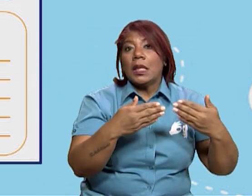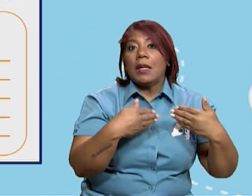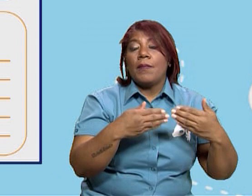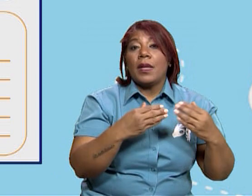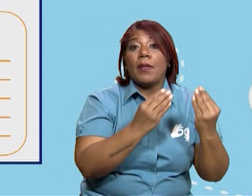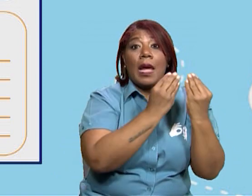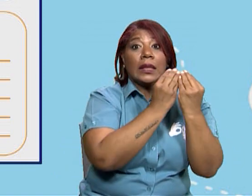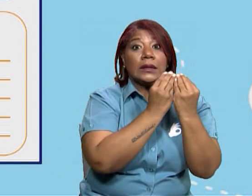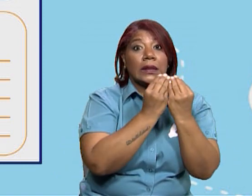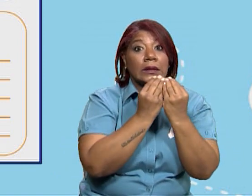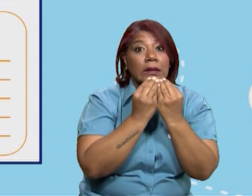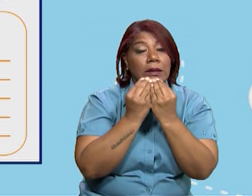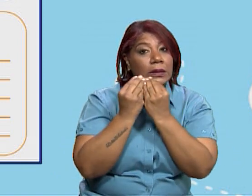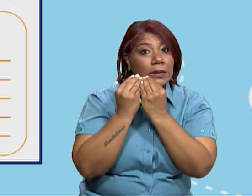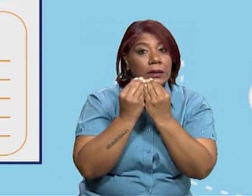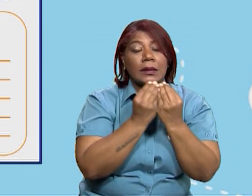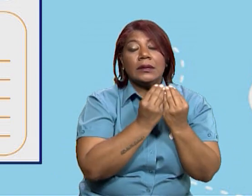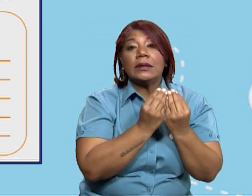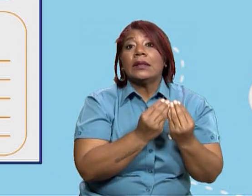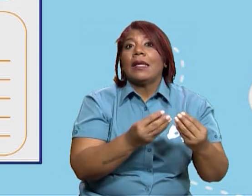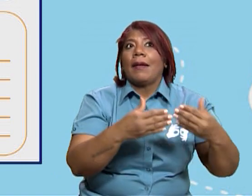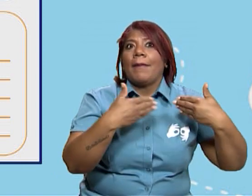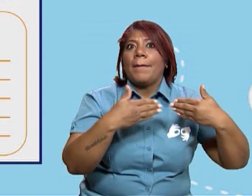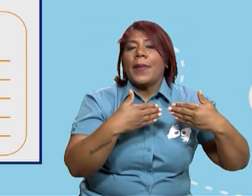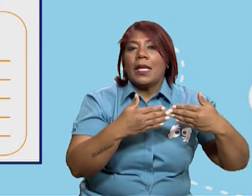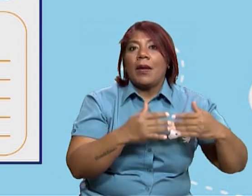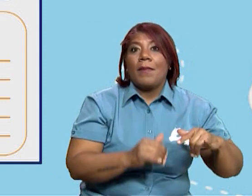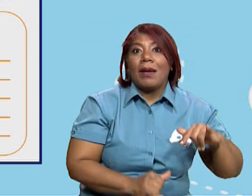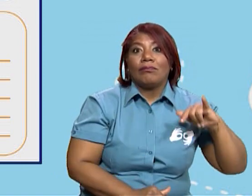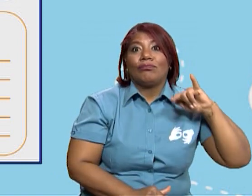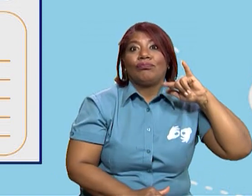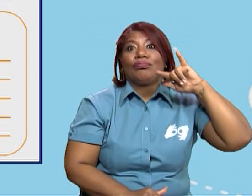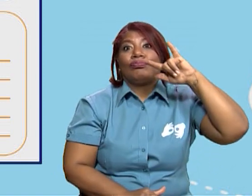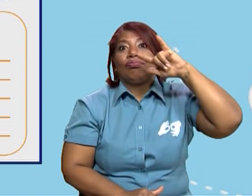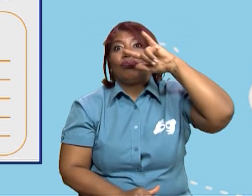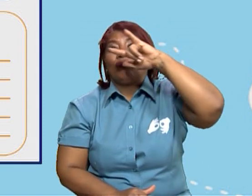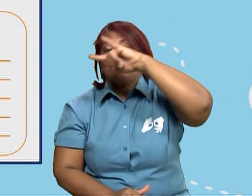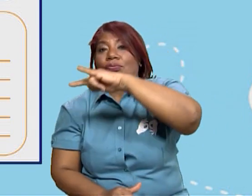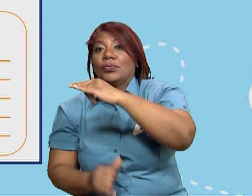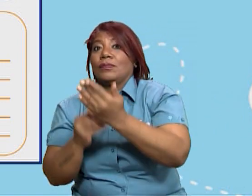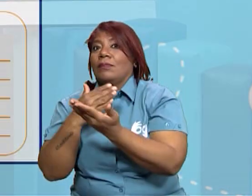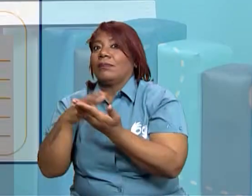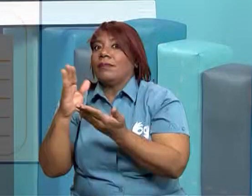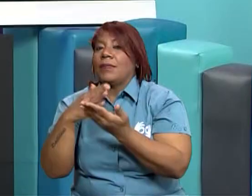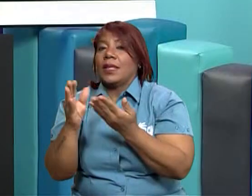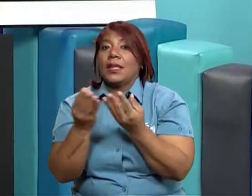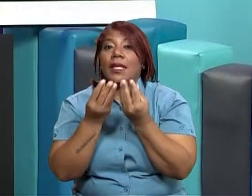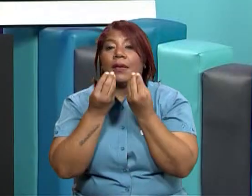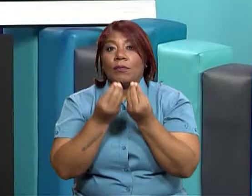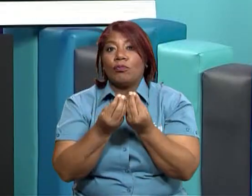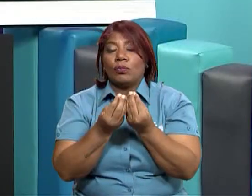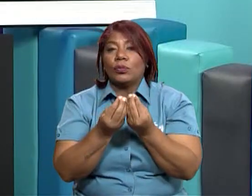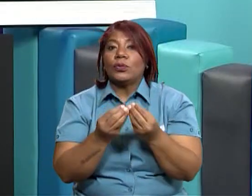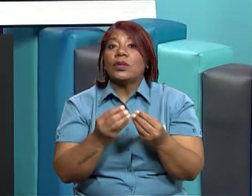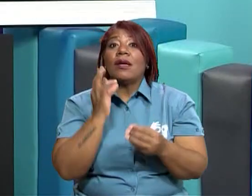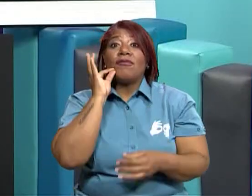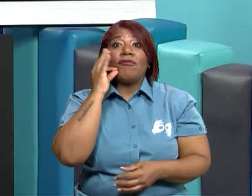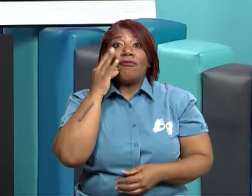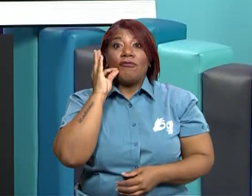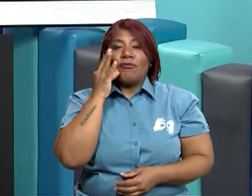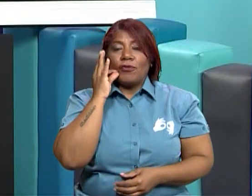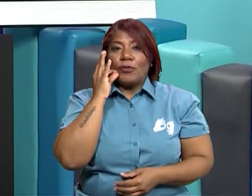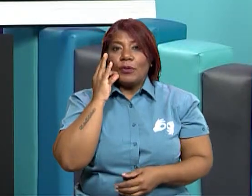sandía. En el tiempo de sandía hay sandías de exportación, melones de exportación. Y entonces, ¿estos